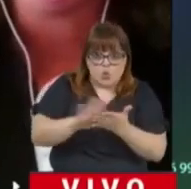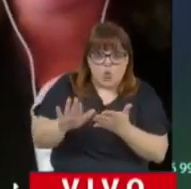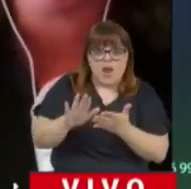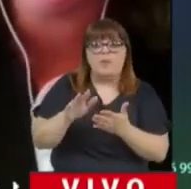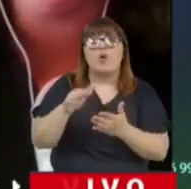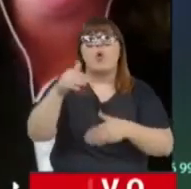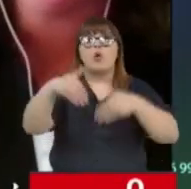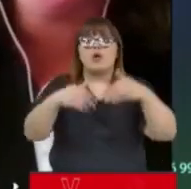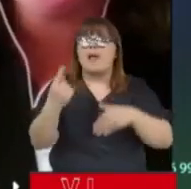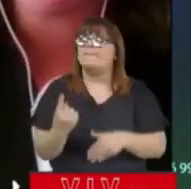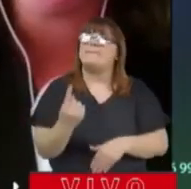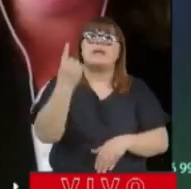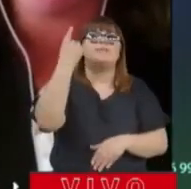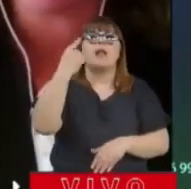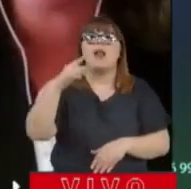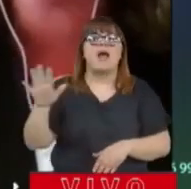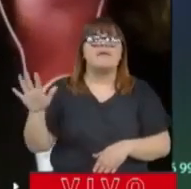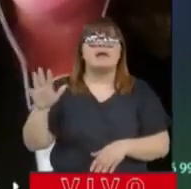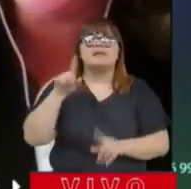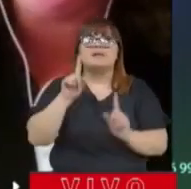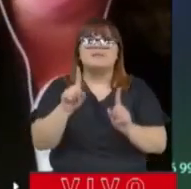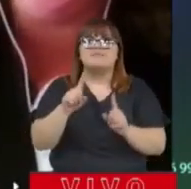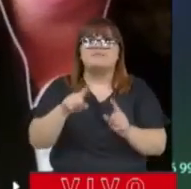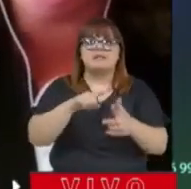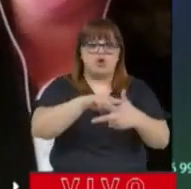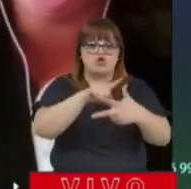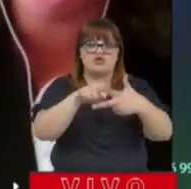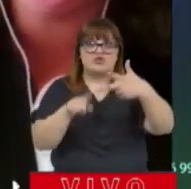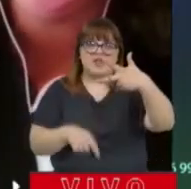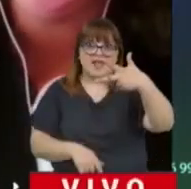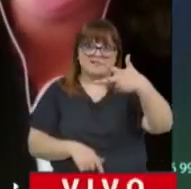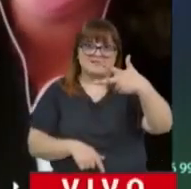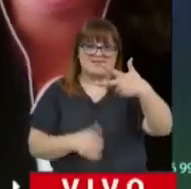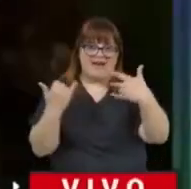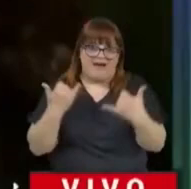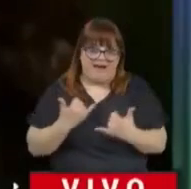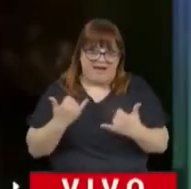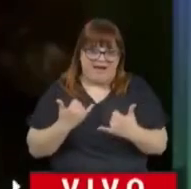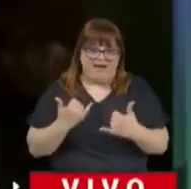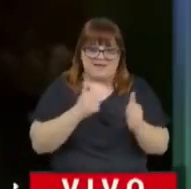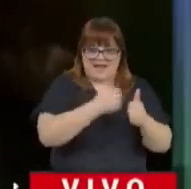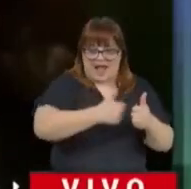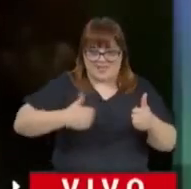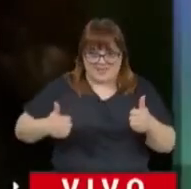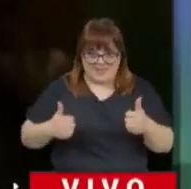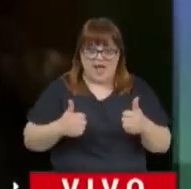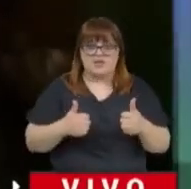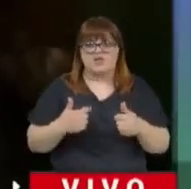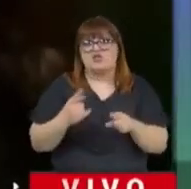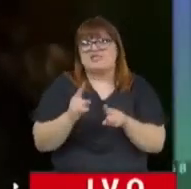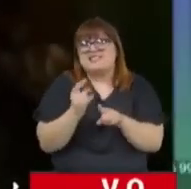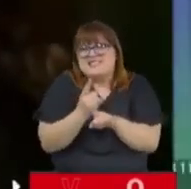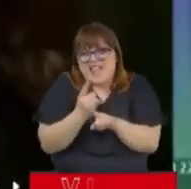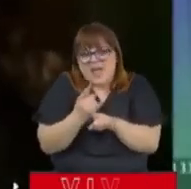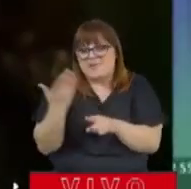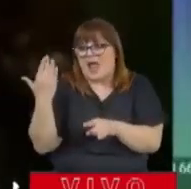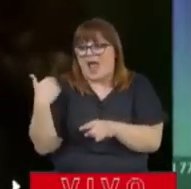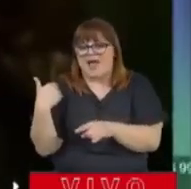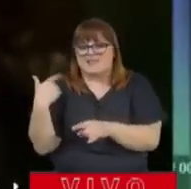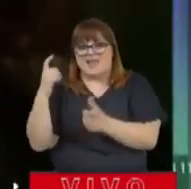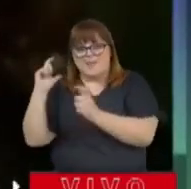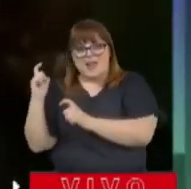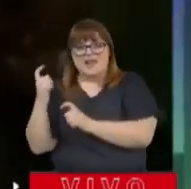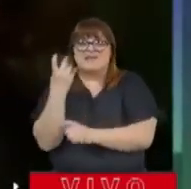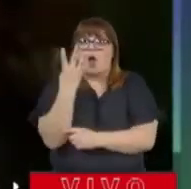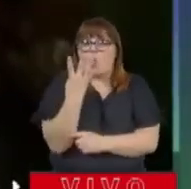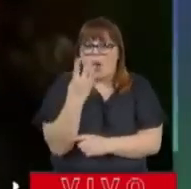elecciones es que es la primera vez que se cuenta con tres candidatos, ¿no? Porque siempre como mínimo eran cuatro y